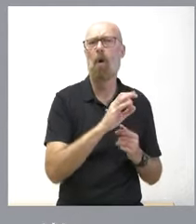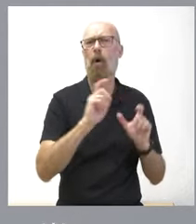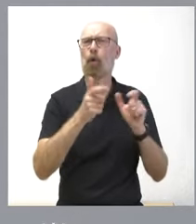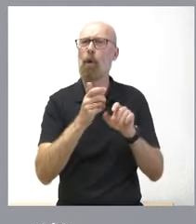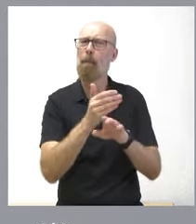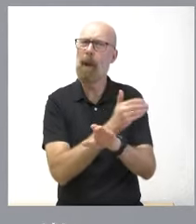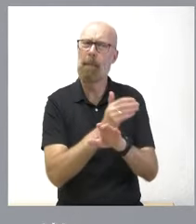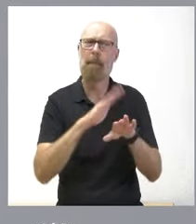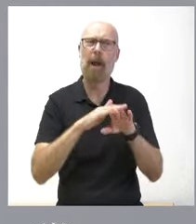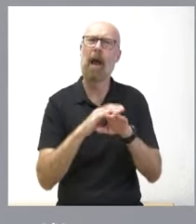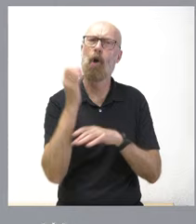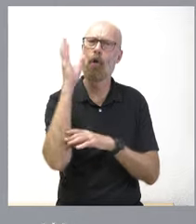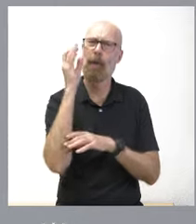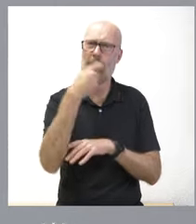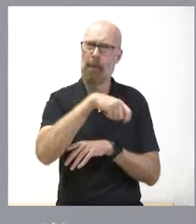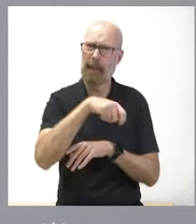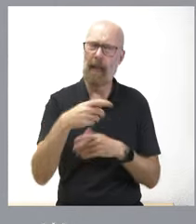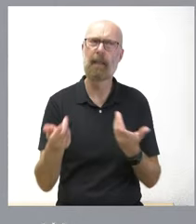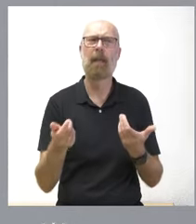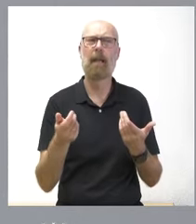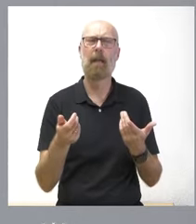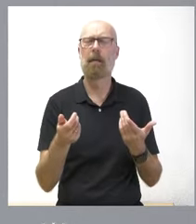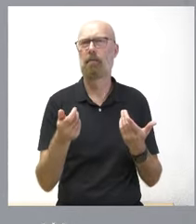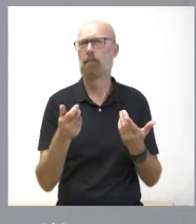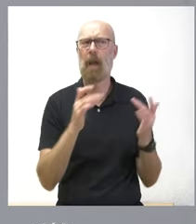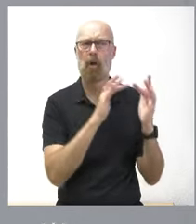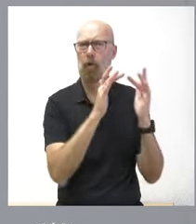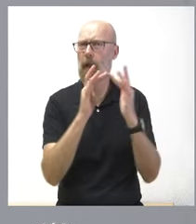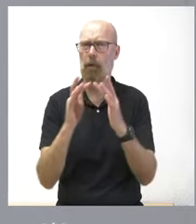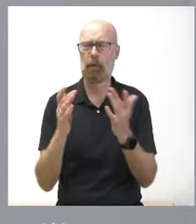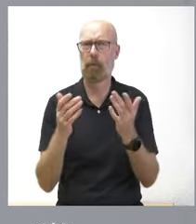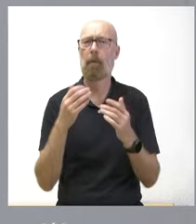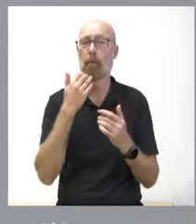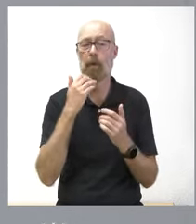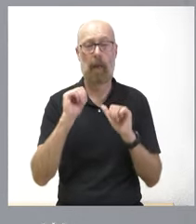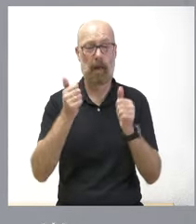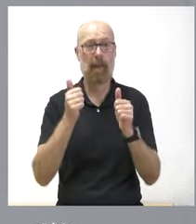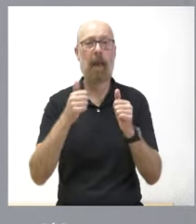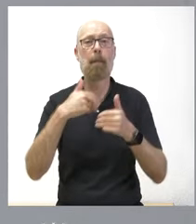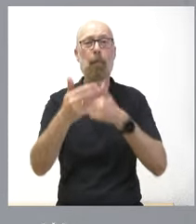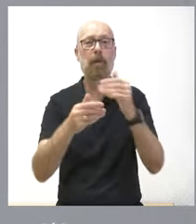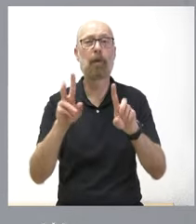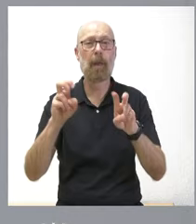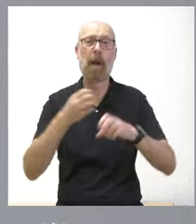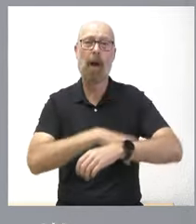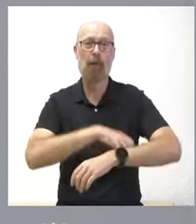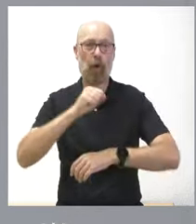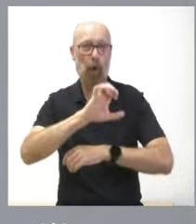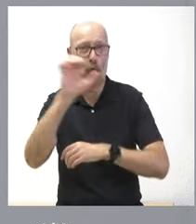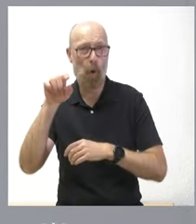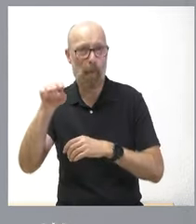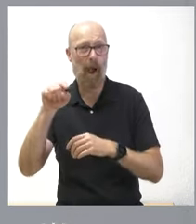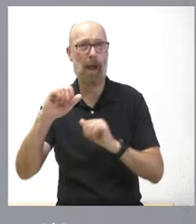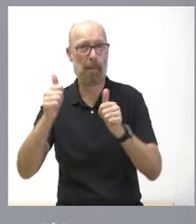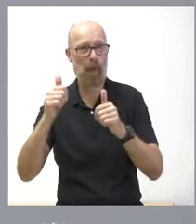conferencia de presidentes creo que tuvimos la ocasión de poderles convocar. Cuando se inició todo el proceso de los fondos europeos, también recuerdo que hubo una